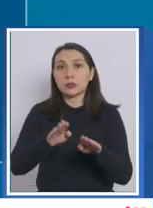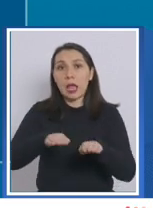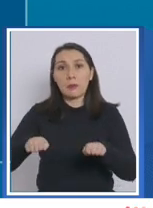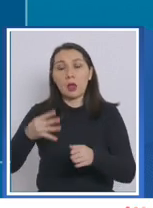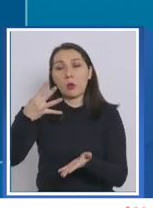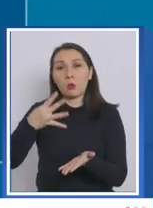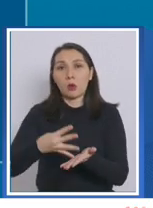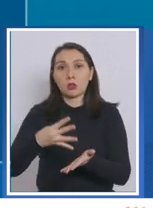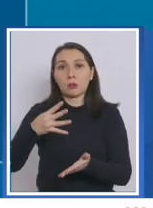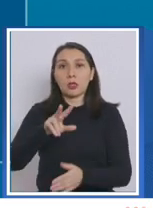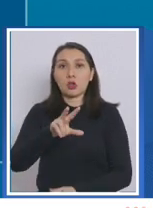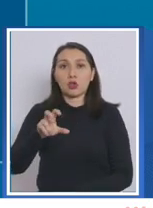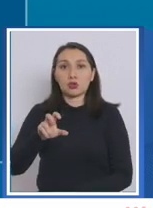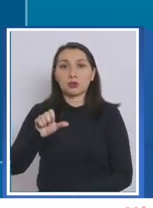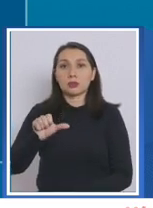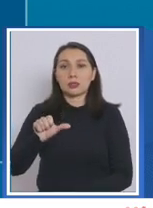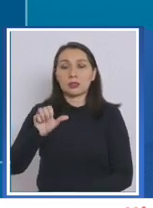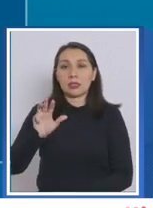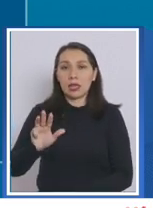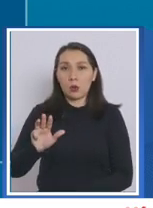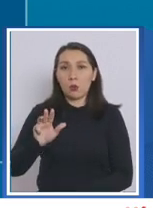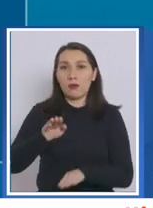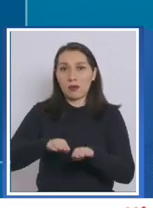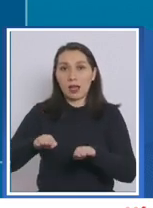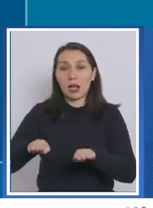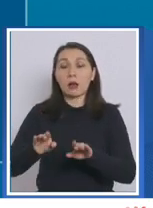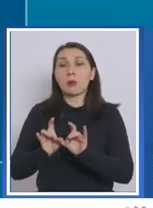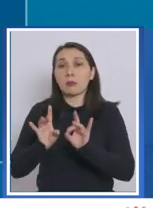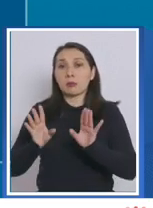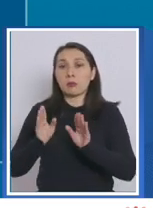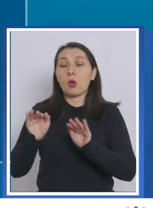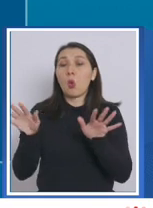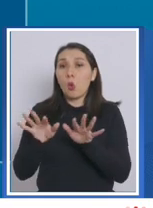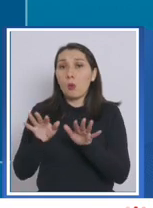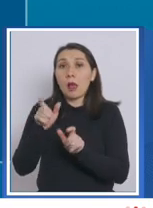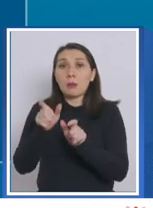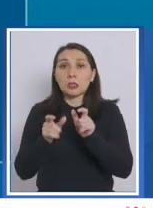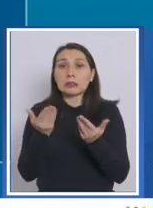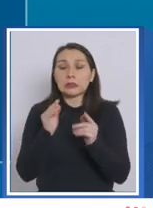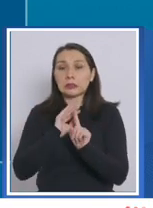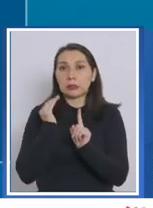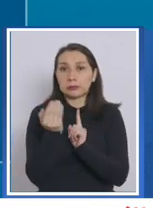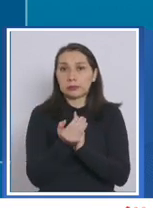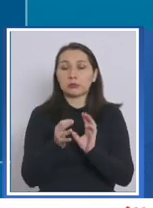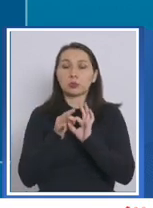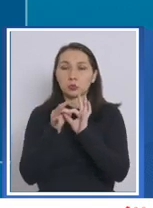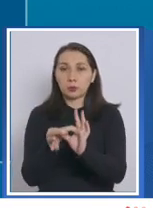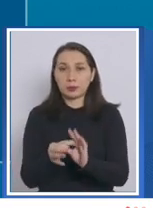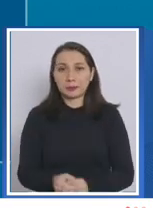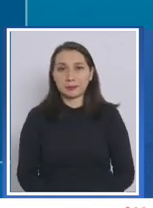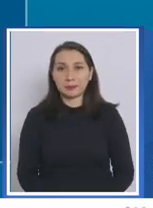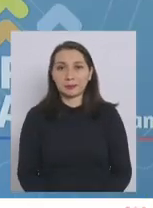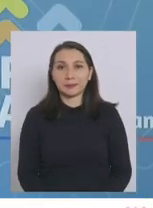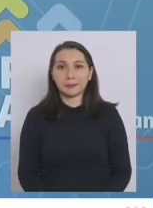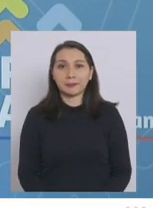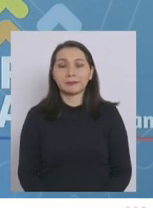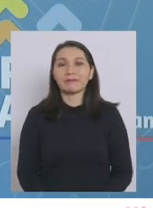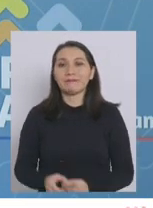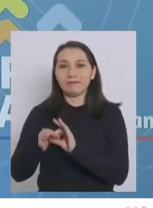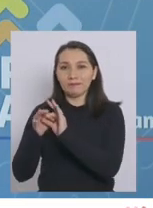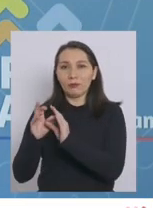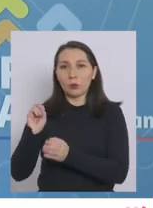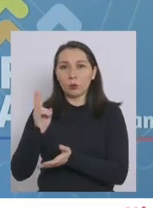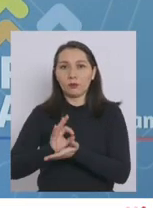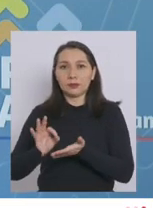de 4.869 para ser utilizadas en caso de necesidad. Muchas gracias. Muchas